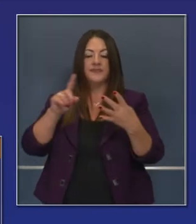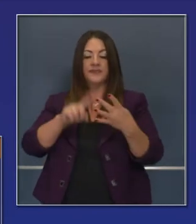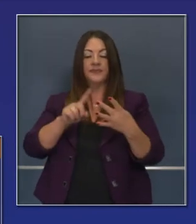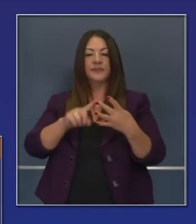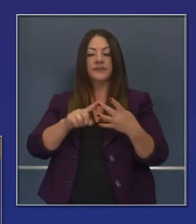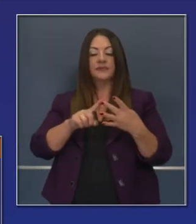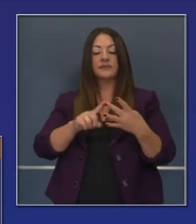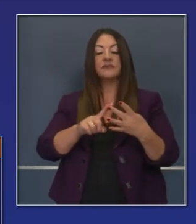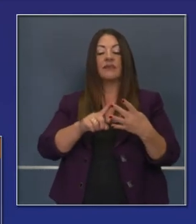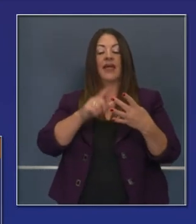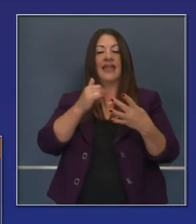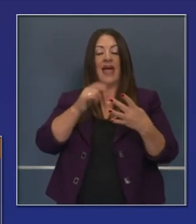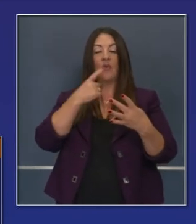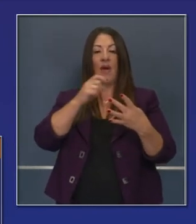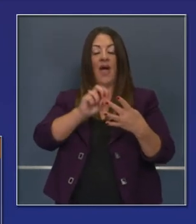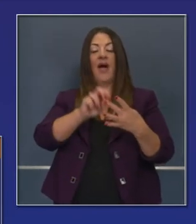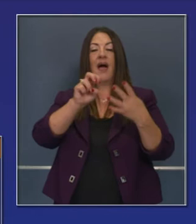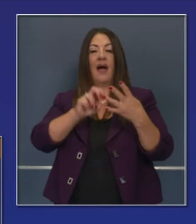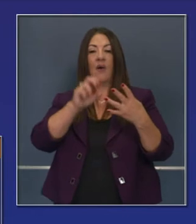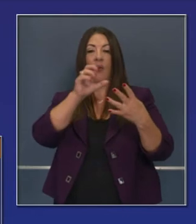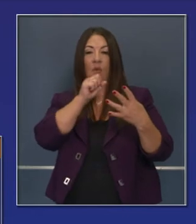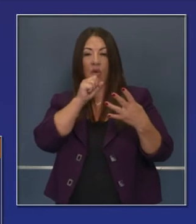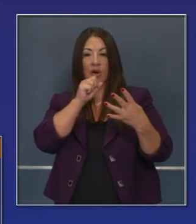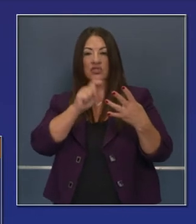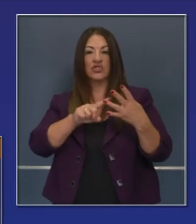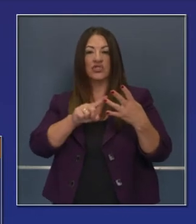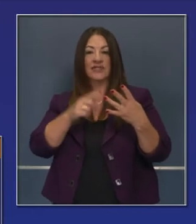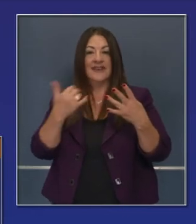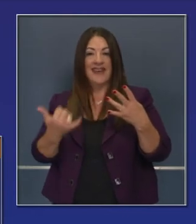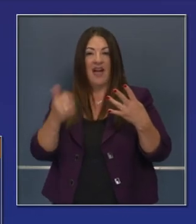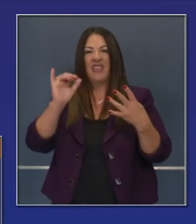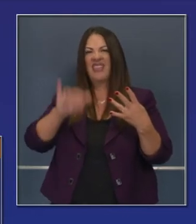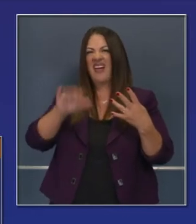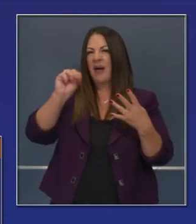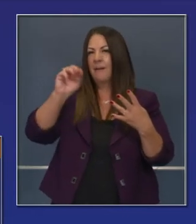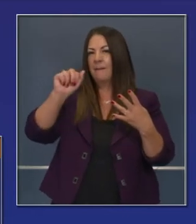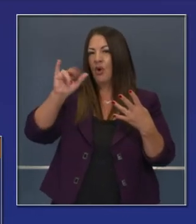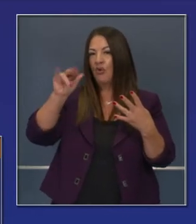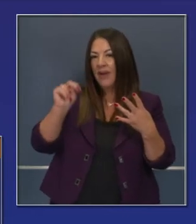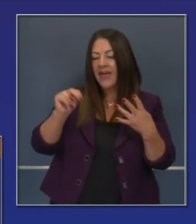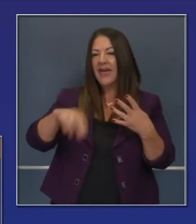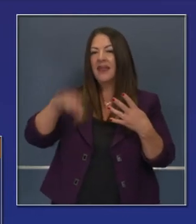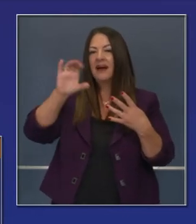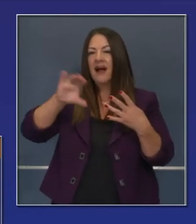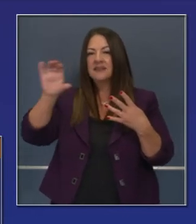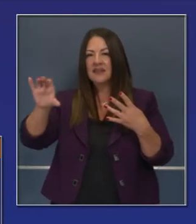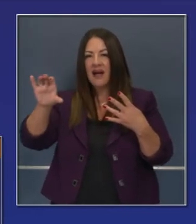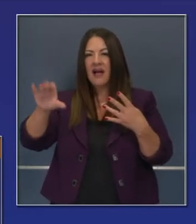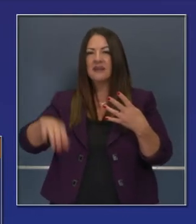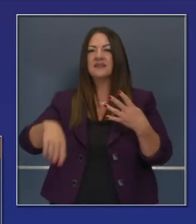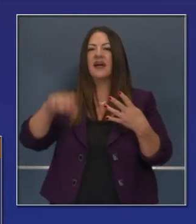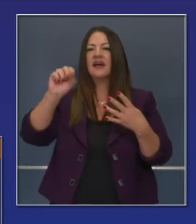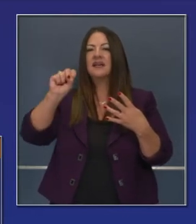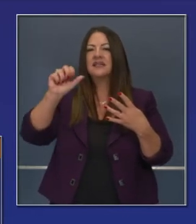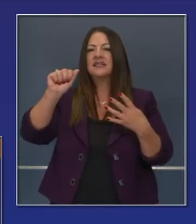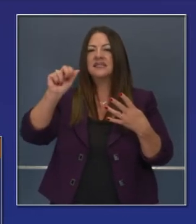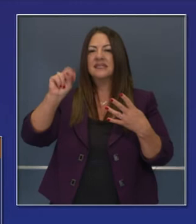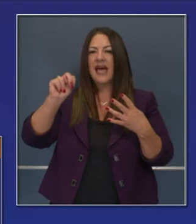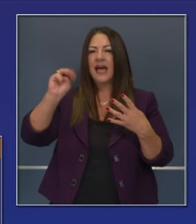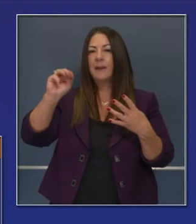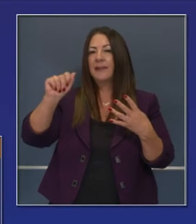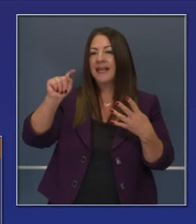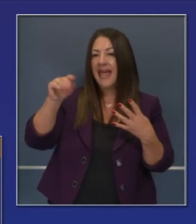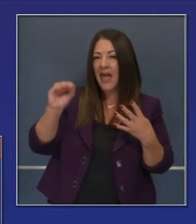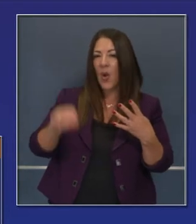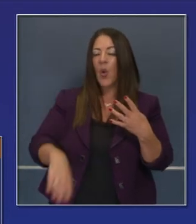de rojo a naranja, Contracosta, Marín, San Mateo y Santa Cruz. Y luego de naranja a amarillo, condado de Calaveras.